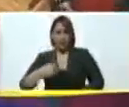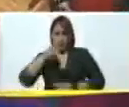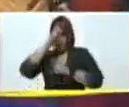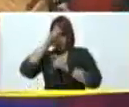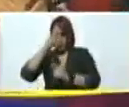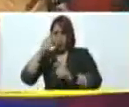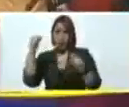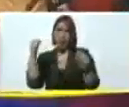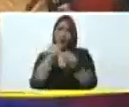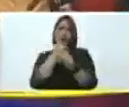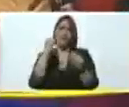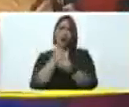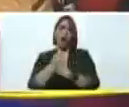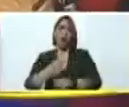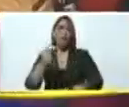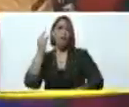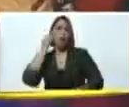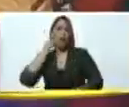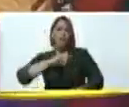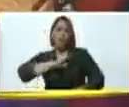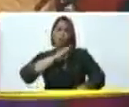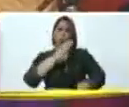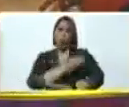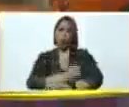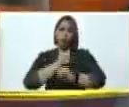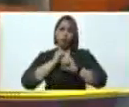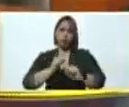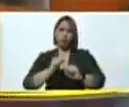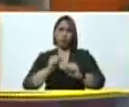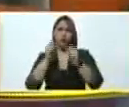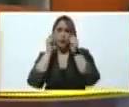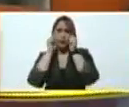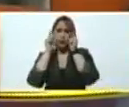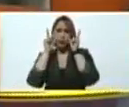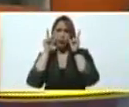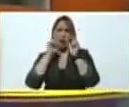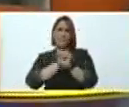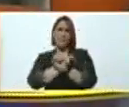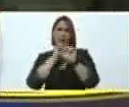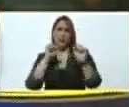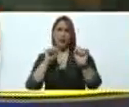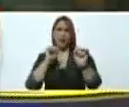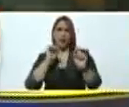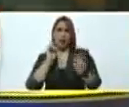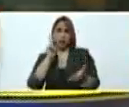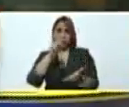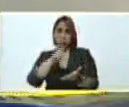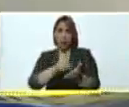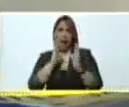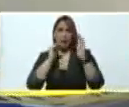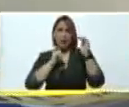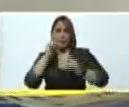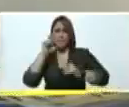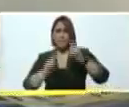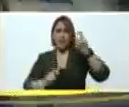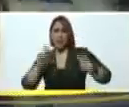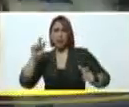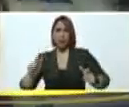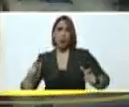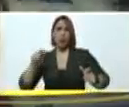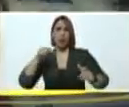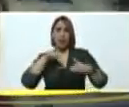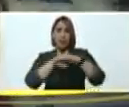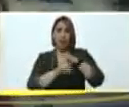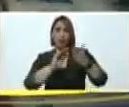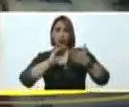el trabajo de estas mujeres guerreras que se levantan cada mañana para ir a atender a aquellas personas de esta comunidad